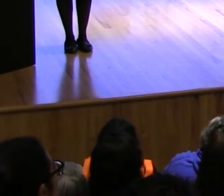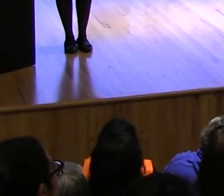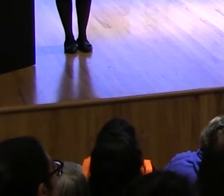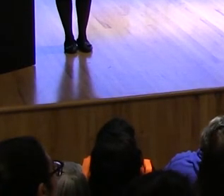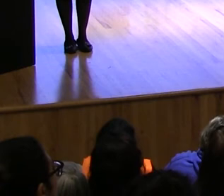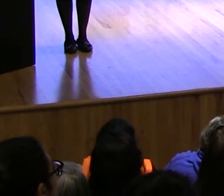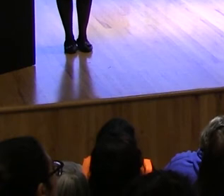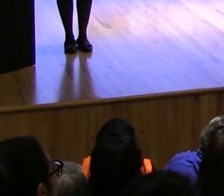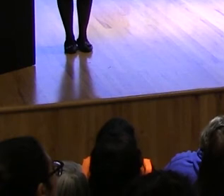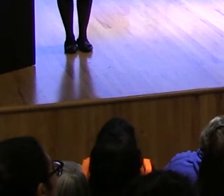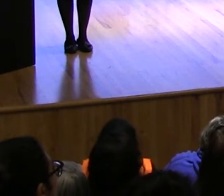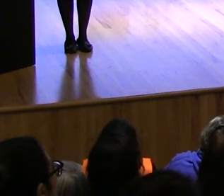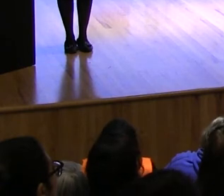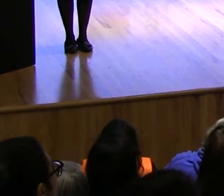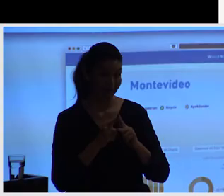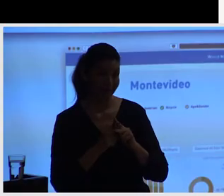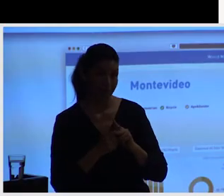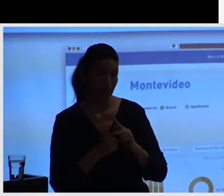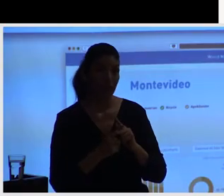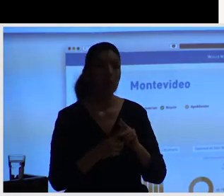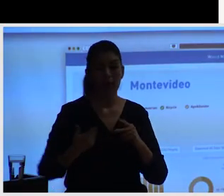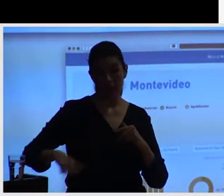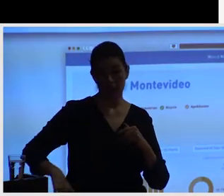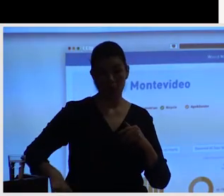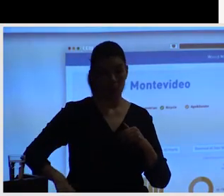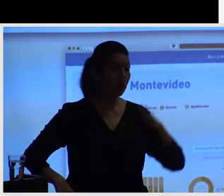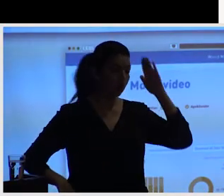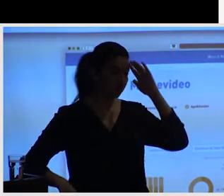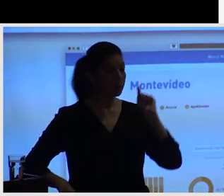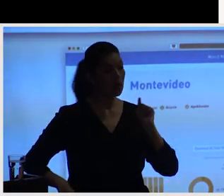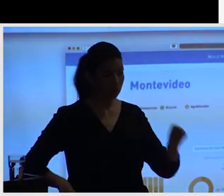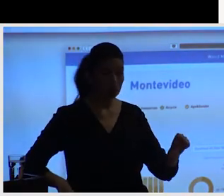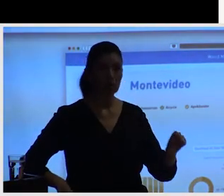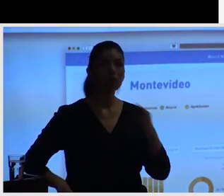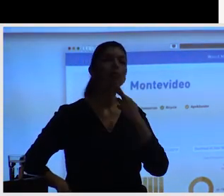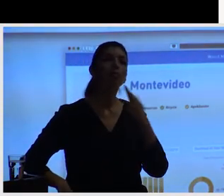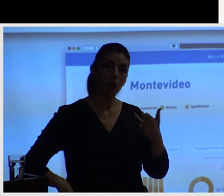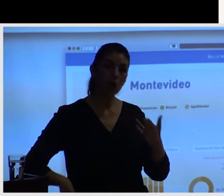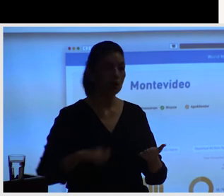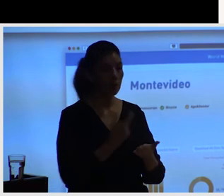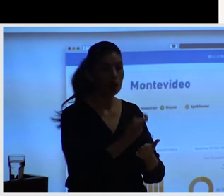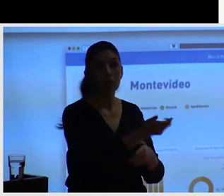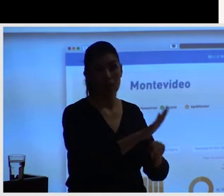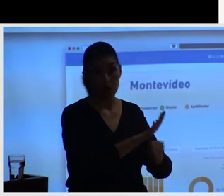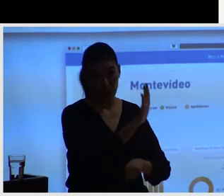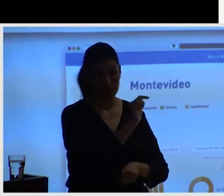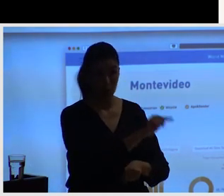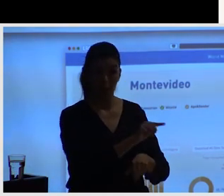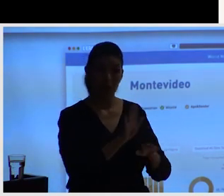Toda la data la vamos recogiendo en una base de datos que tenemos, toda la información. Esto, por ejemplo,